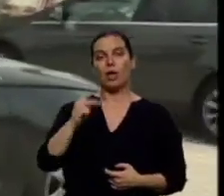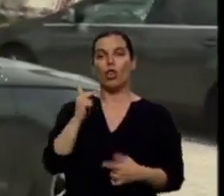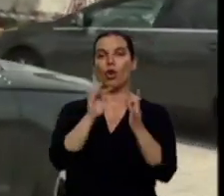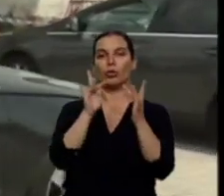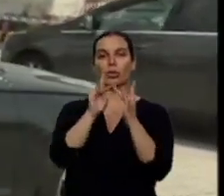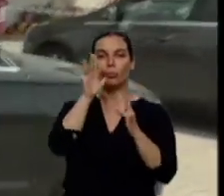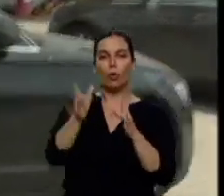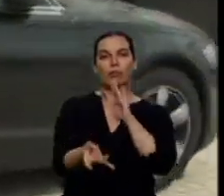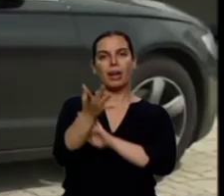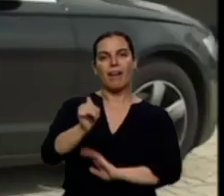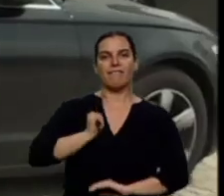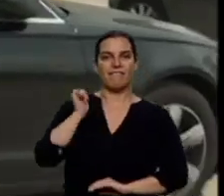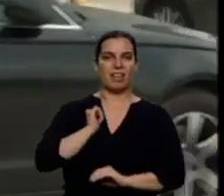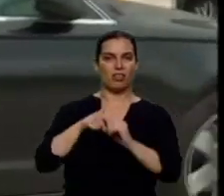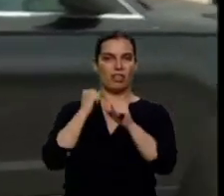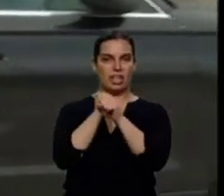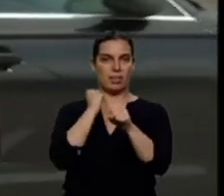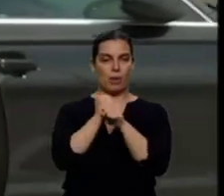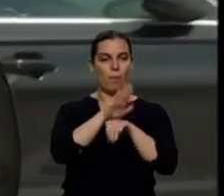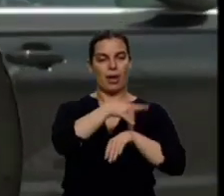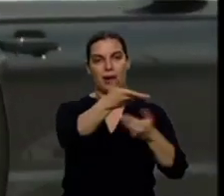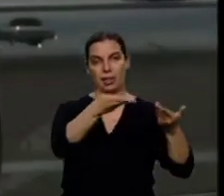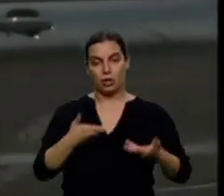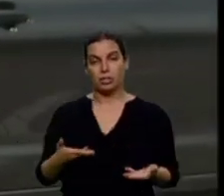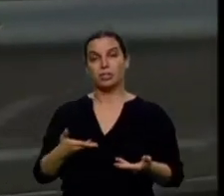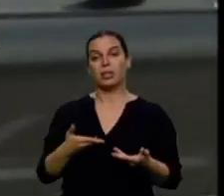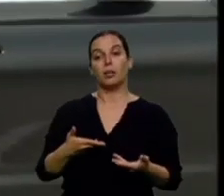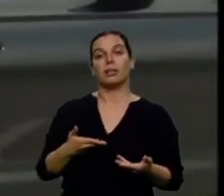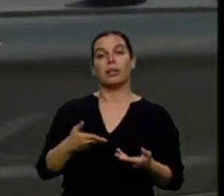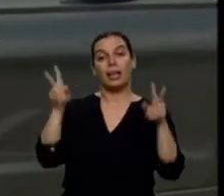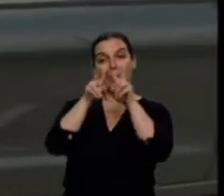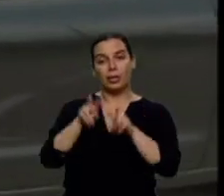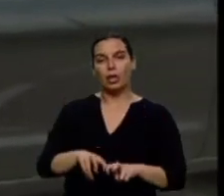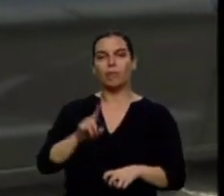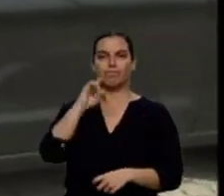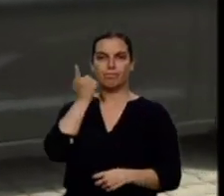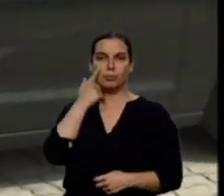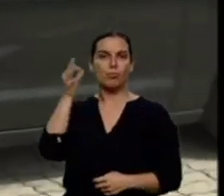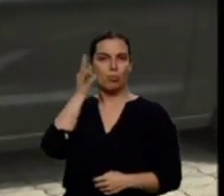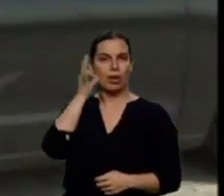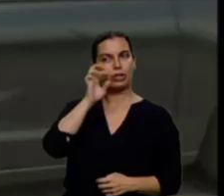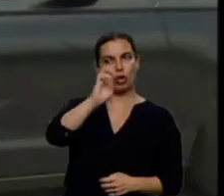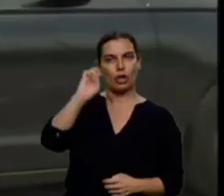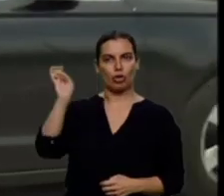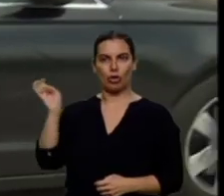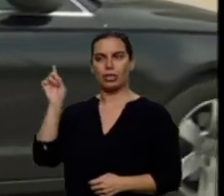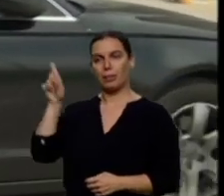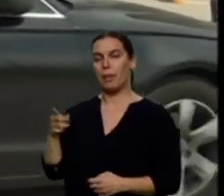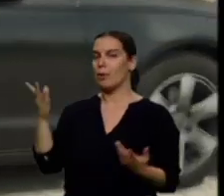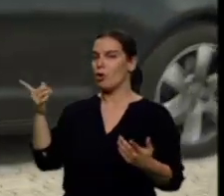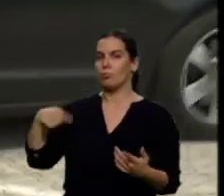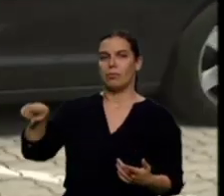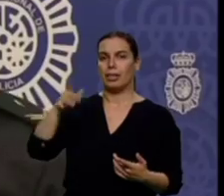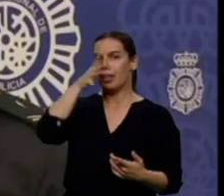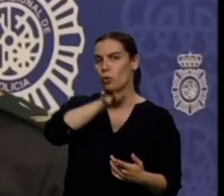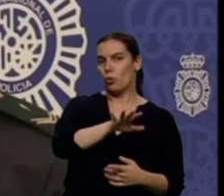recepcionista. Los investigadores han localizado a más víctimas, aunque la mayoría de ellas no ha interpuesto denuncia por vergüenza